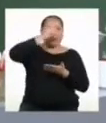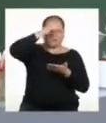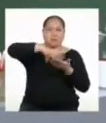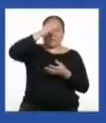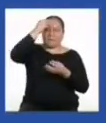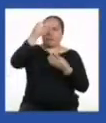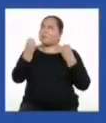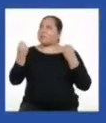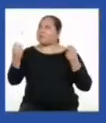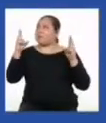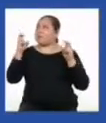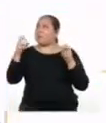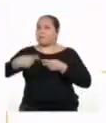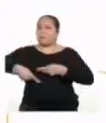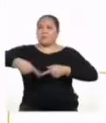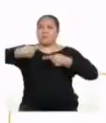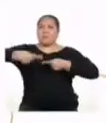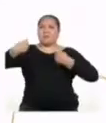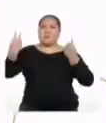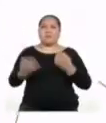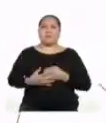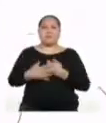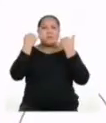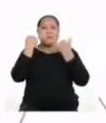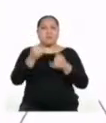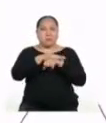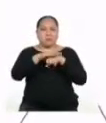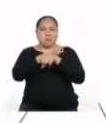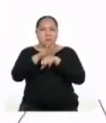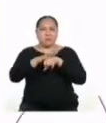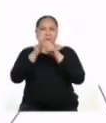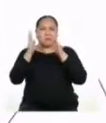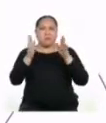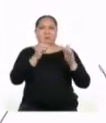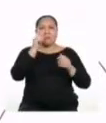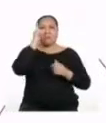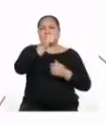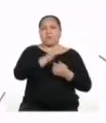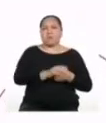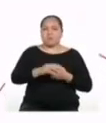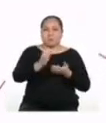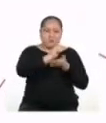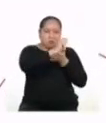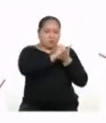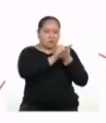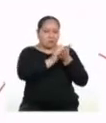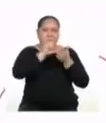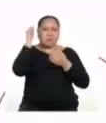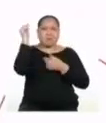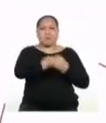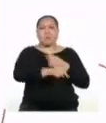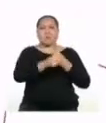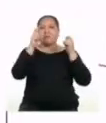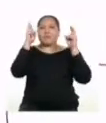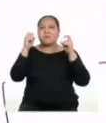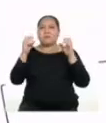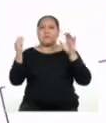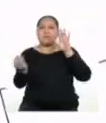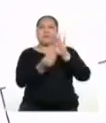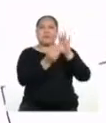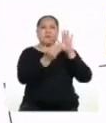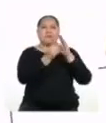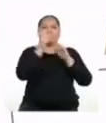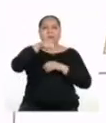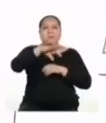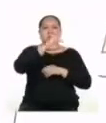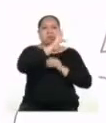mucho del tema de conflictos. Y hoy nos toca planificar uno de los textos sobre ese tema que incluiremos en el fanzine.